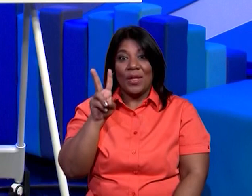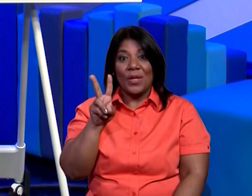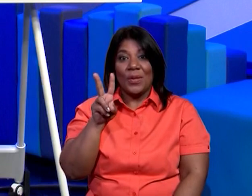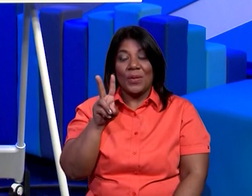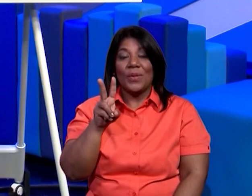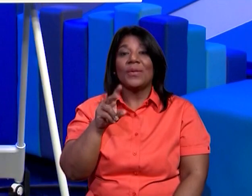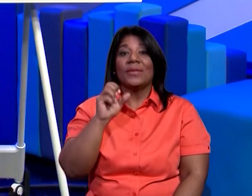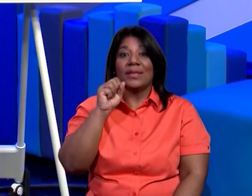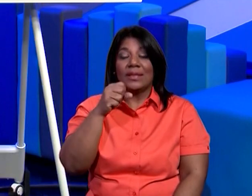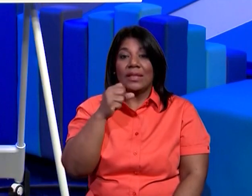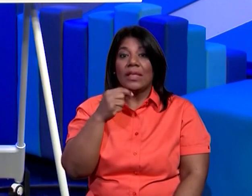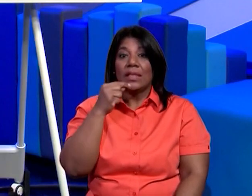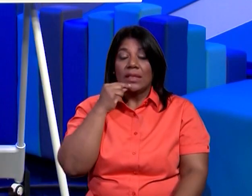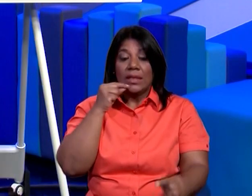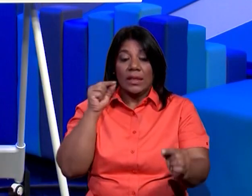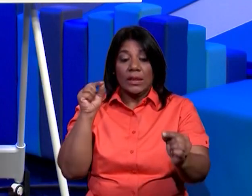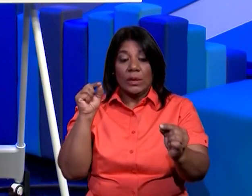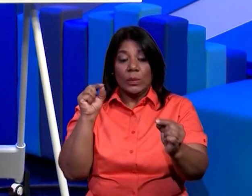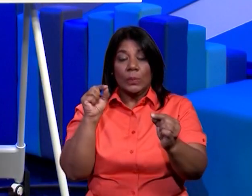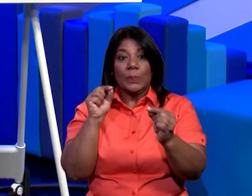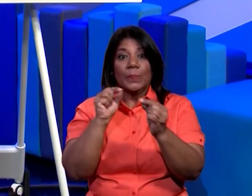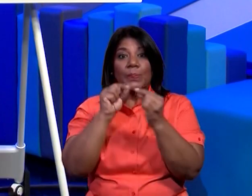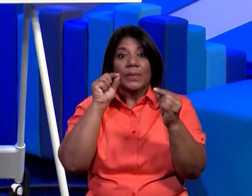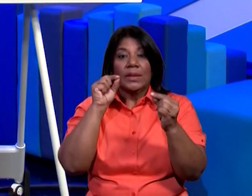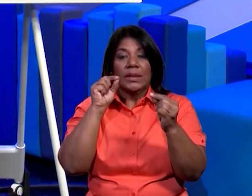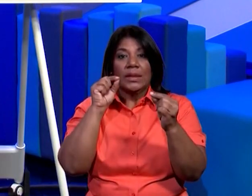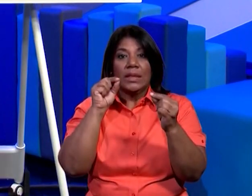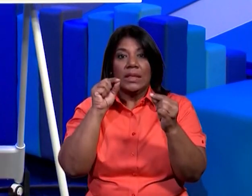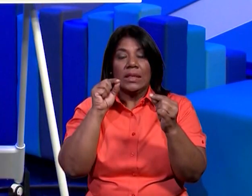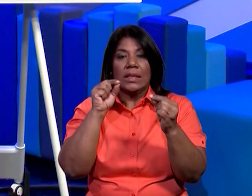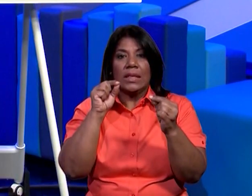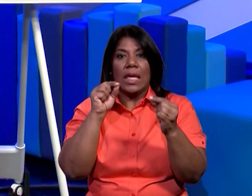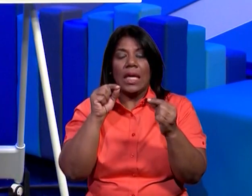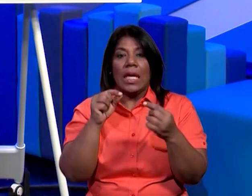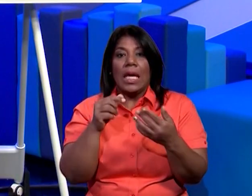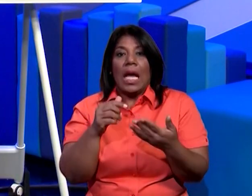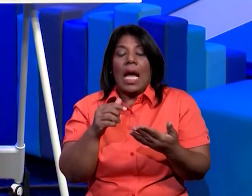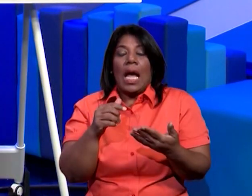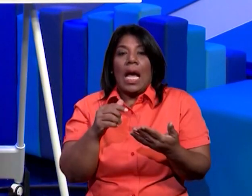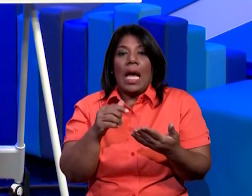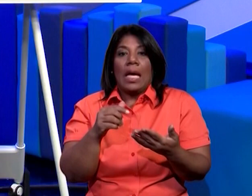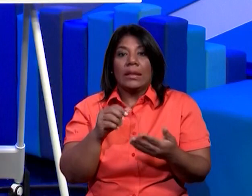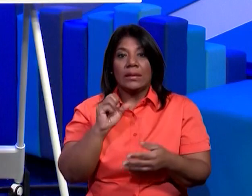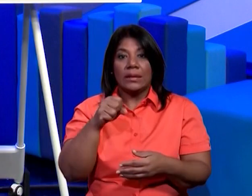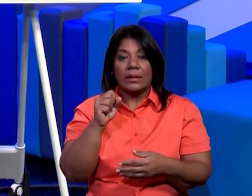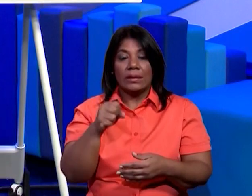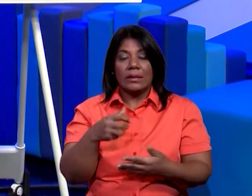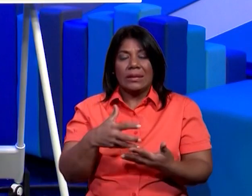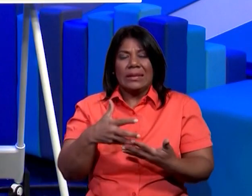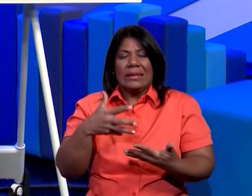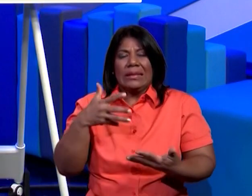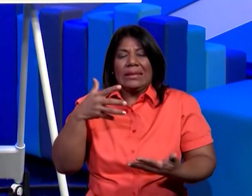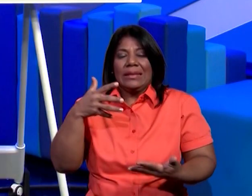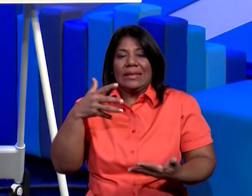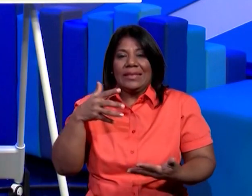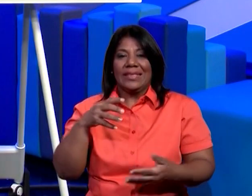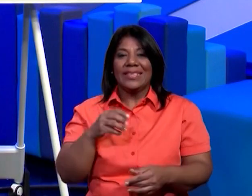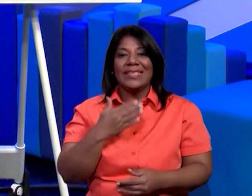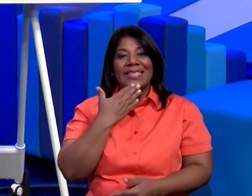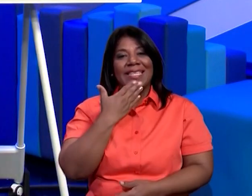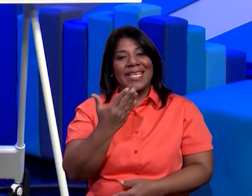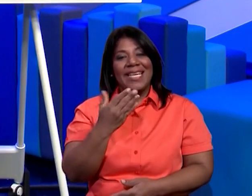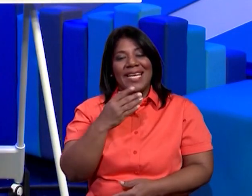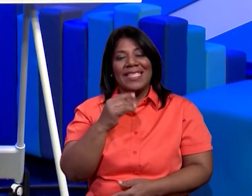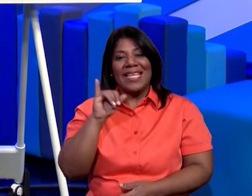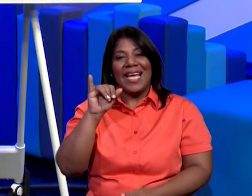si entonces pinchamos algo verdad el sentido de que del tacto nos ayuda a percibir levantamos la mano automáticamente gracias